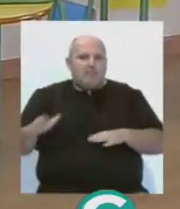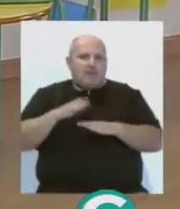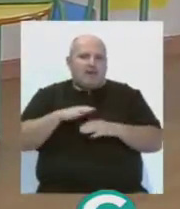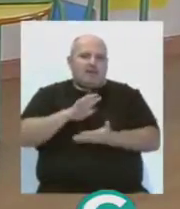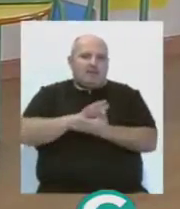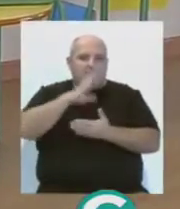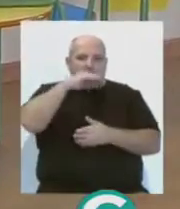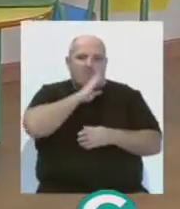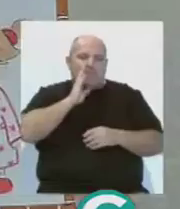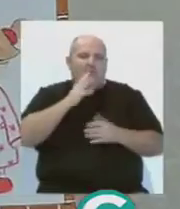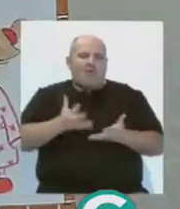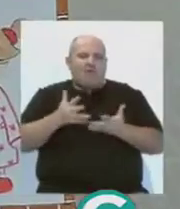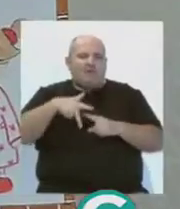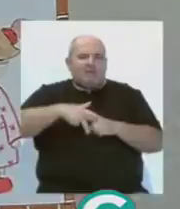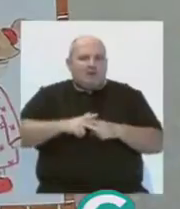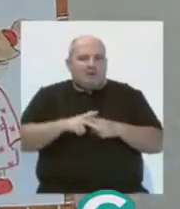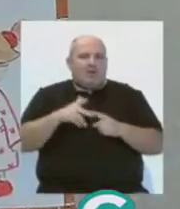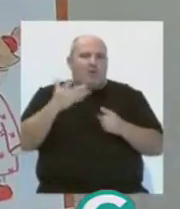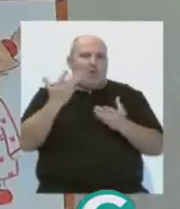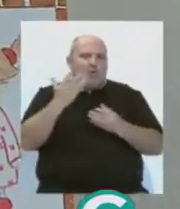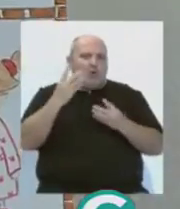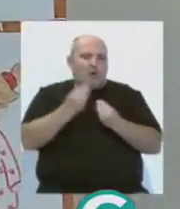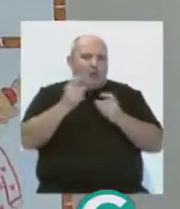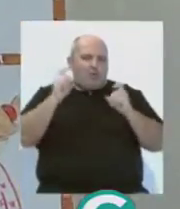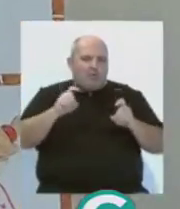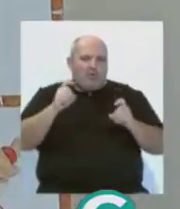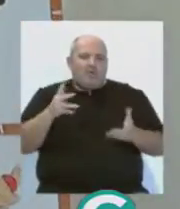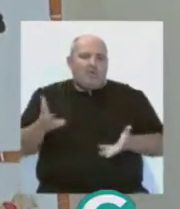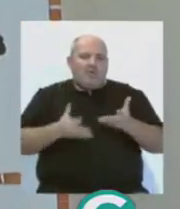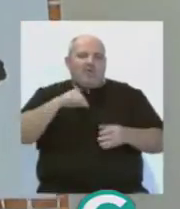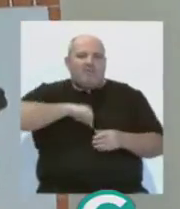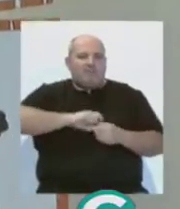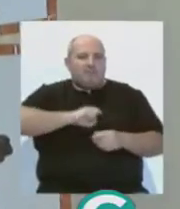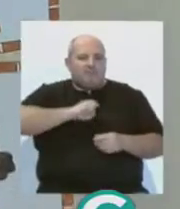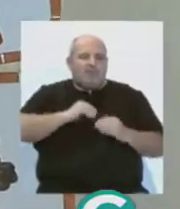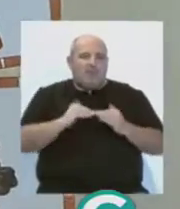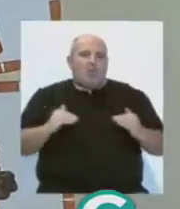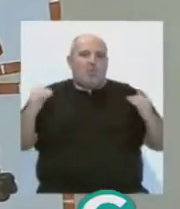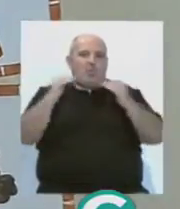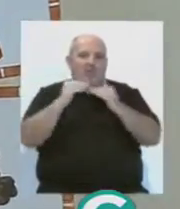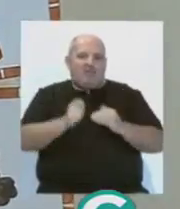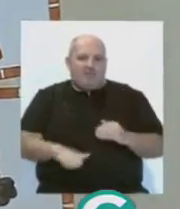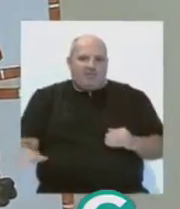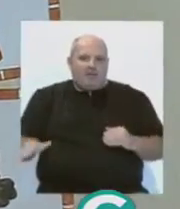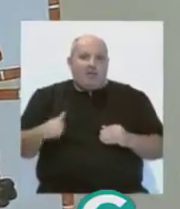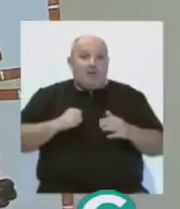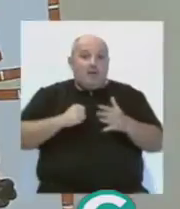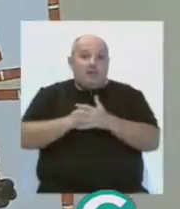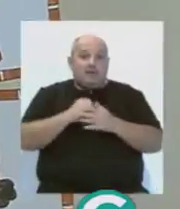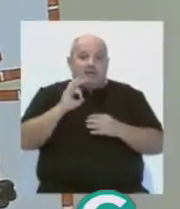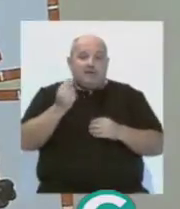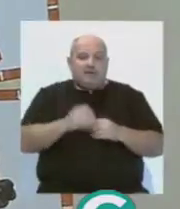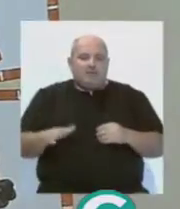la tranquilidad de sus padres, ofrece talleres coeducativos para la promoción de los valores igualitarios desde la infancia. El número máximo